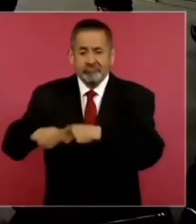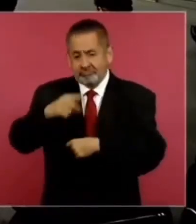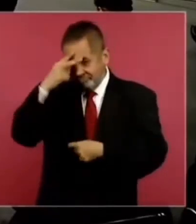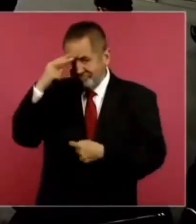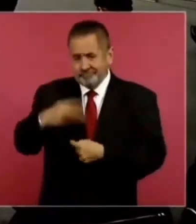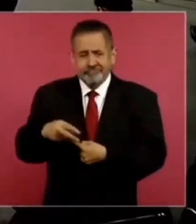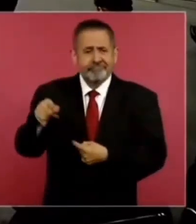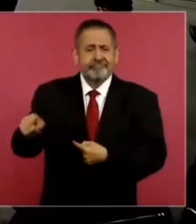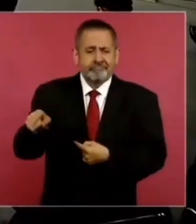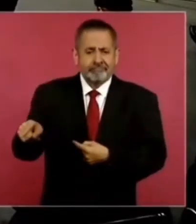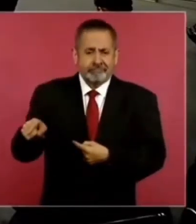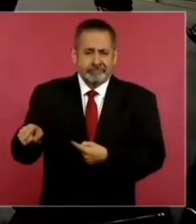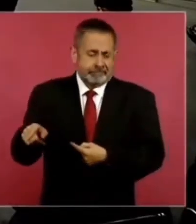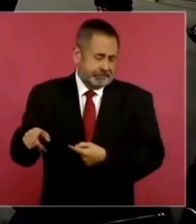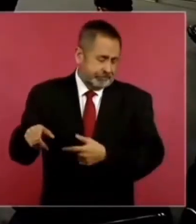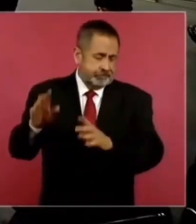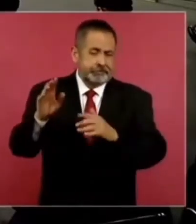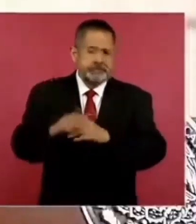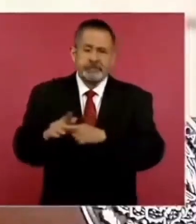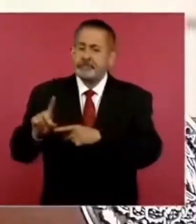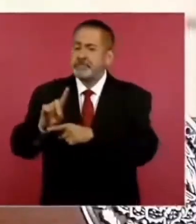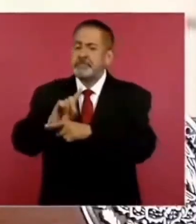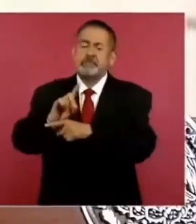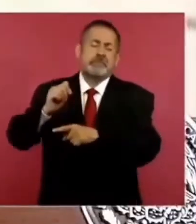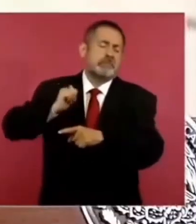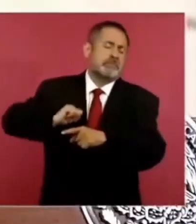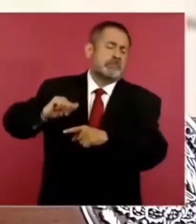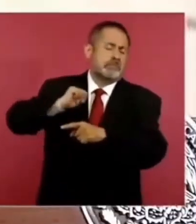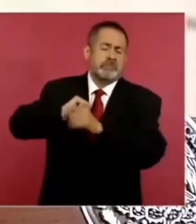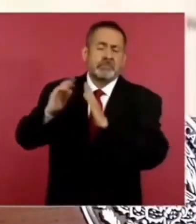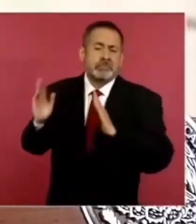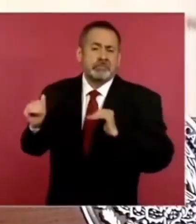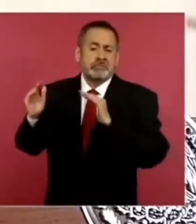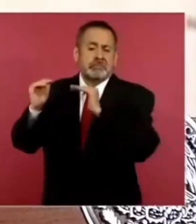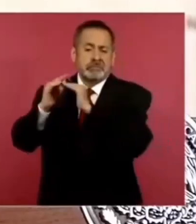de la época prehispánica.